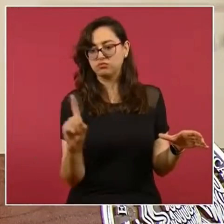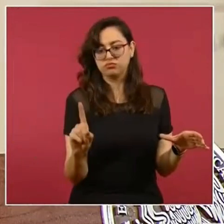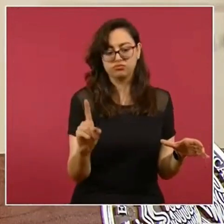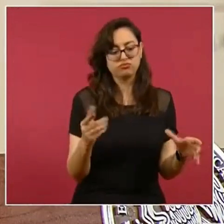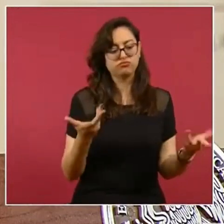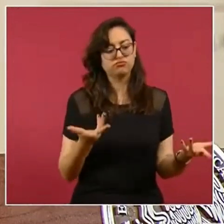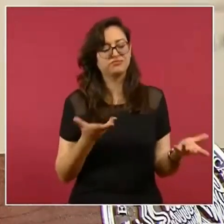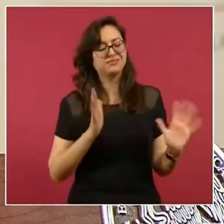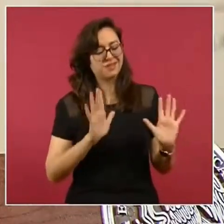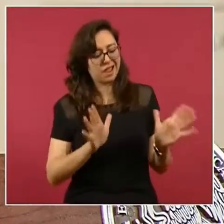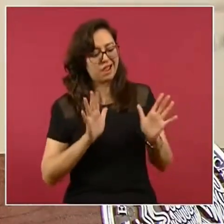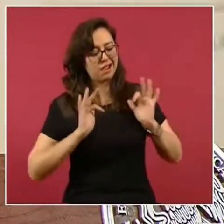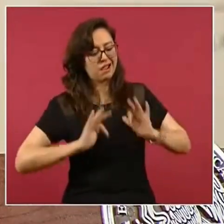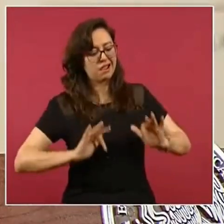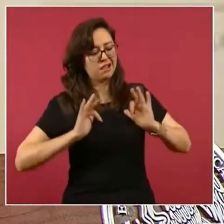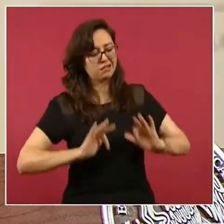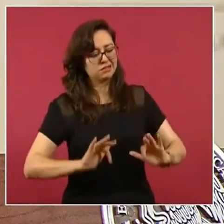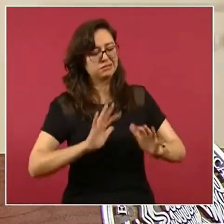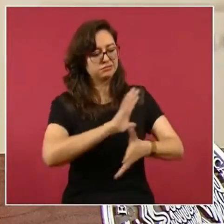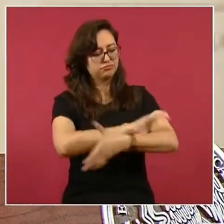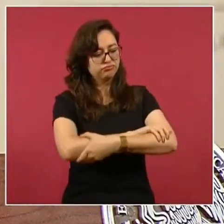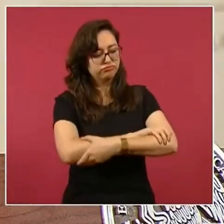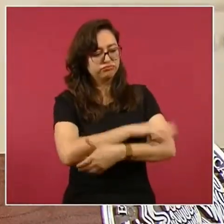Hubo un pacto, una alianza.